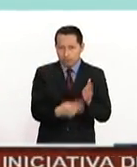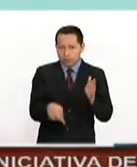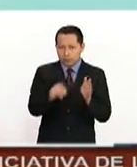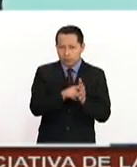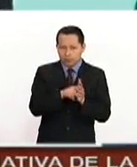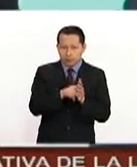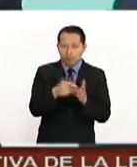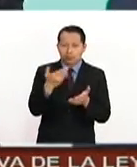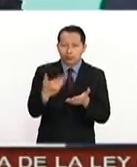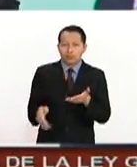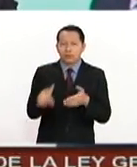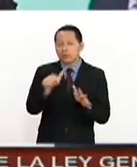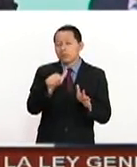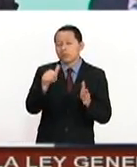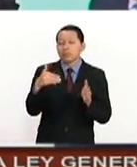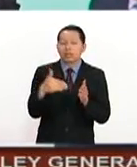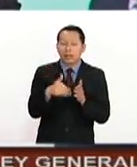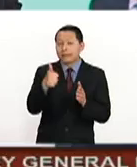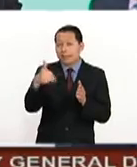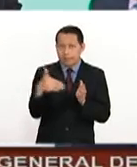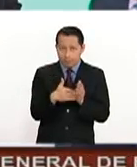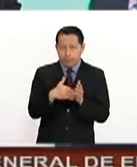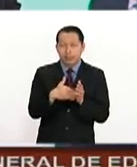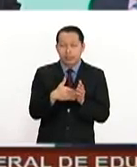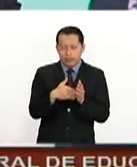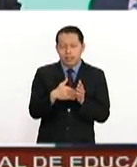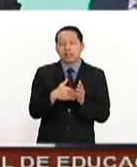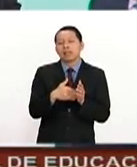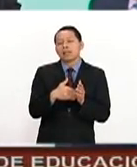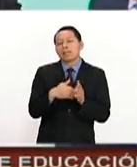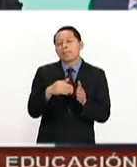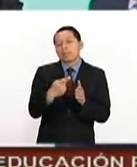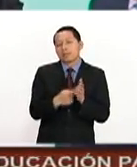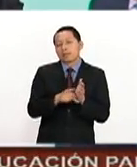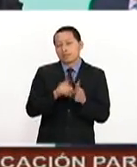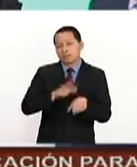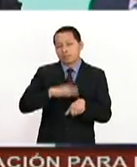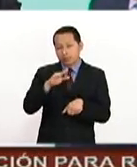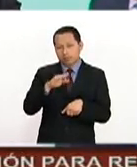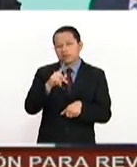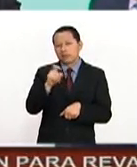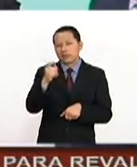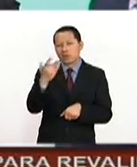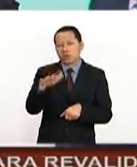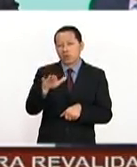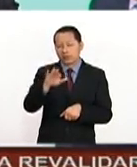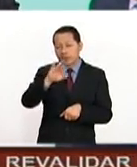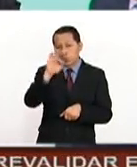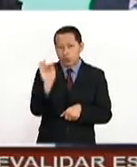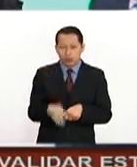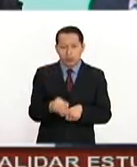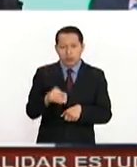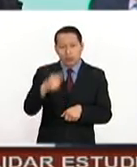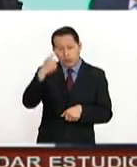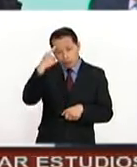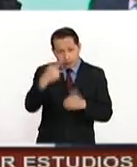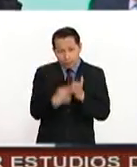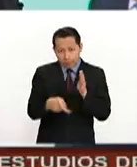a casi 6 mil 600 plazas, 110% de plazas para residentes